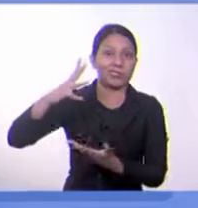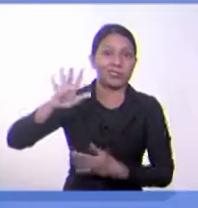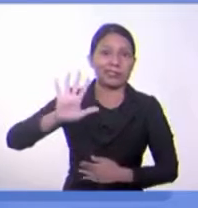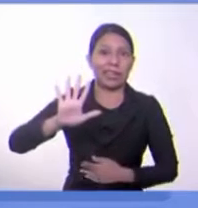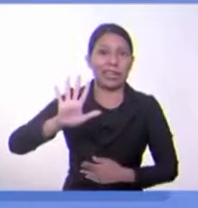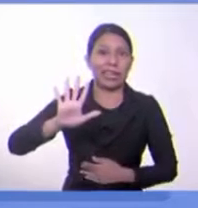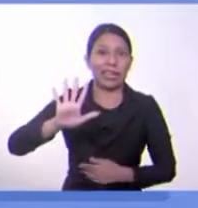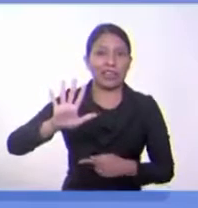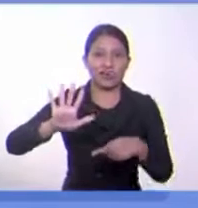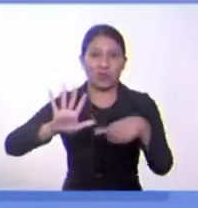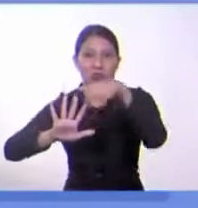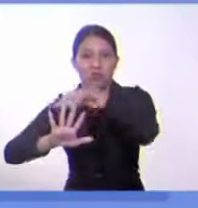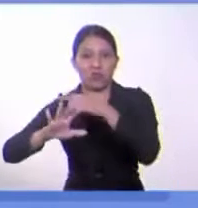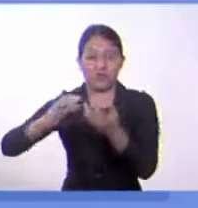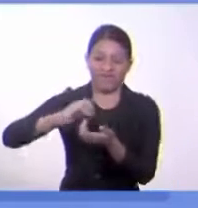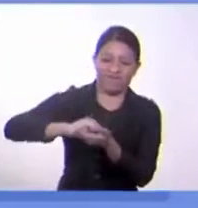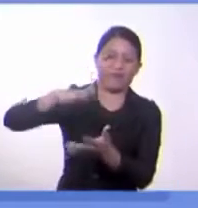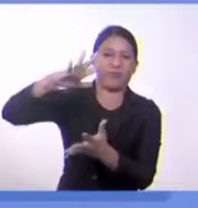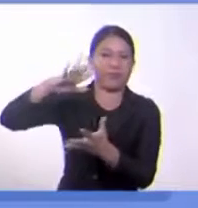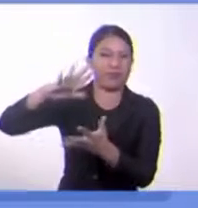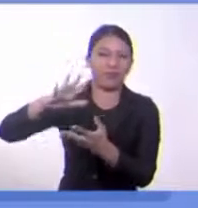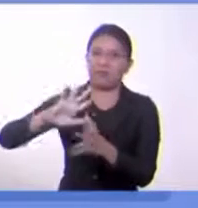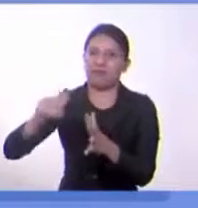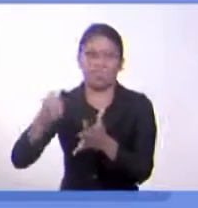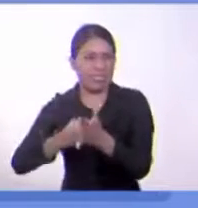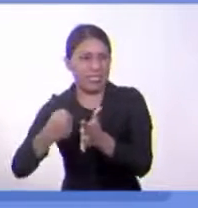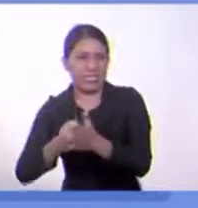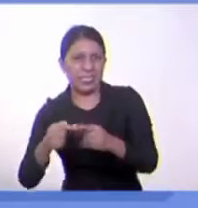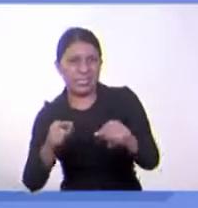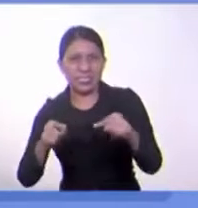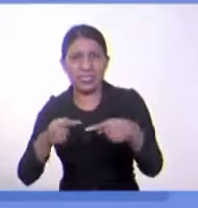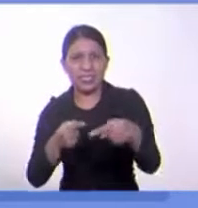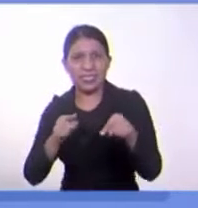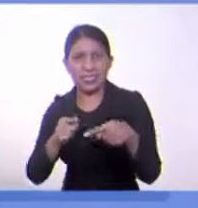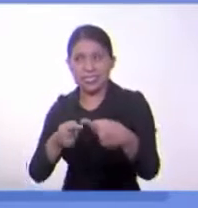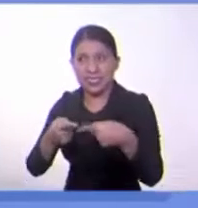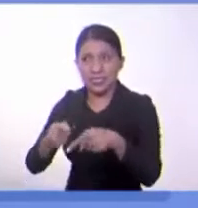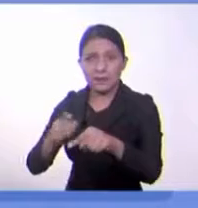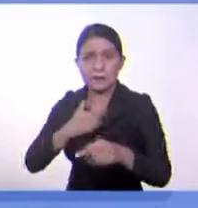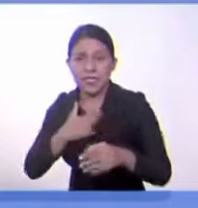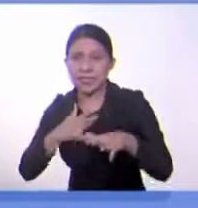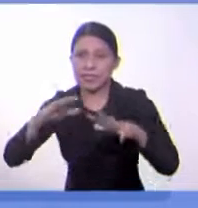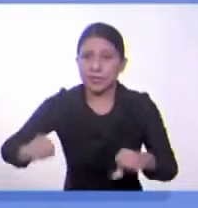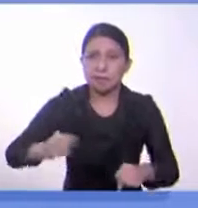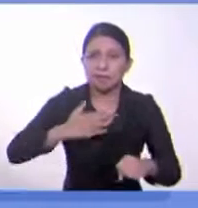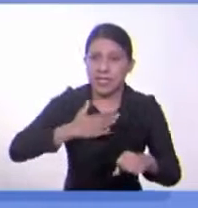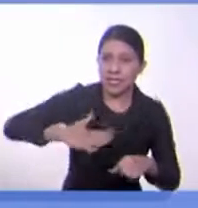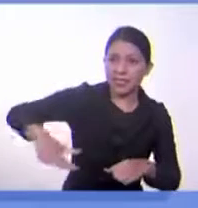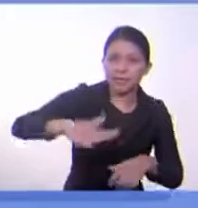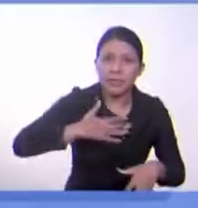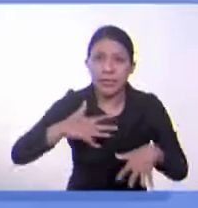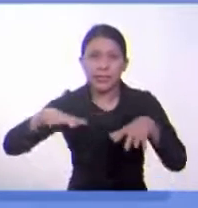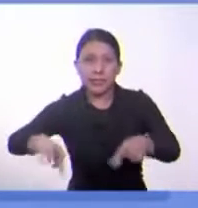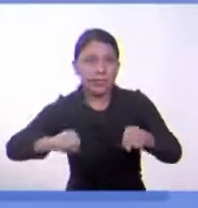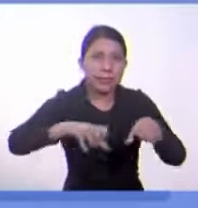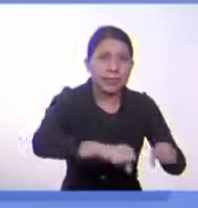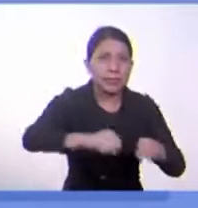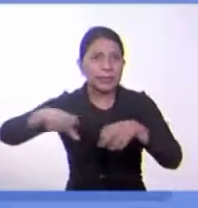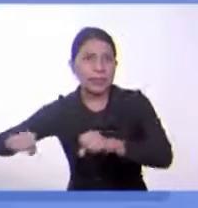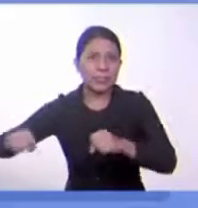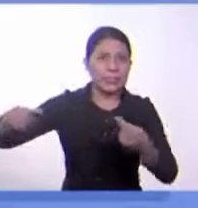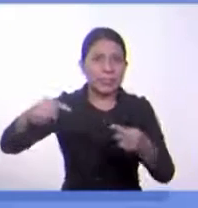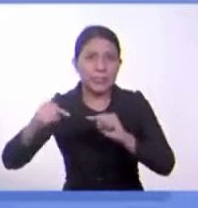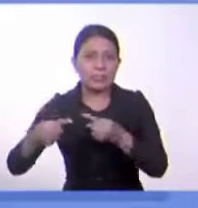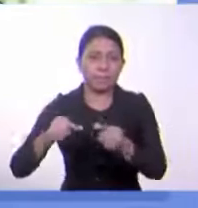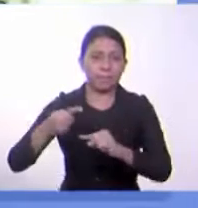resultantes tuvieron que luchar para configurar, rigurar sus nacionalidades particulares.